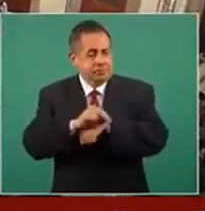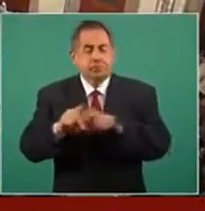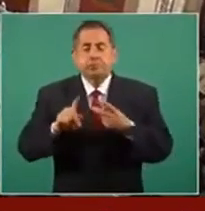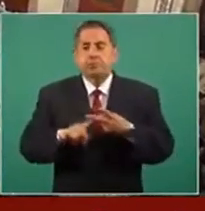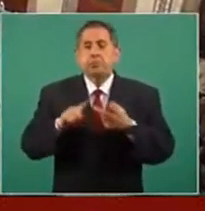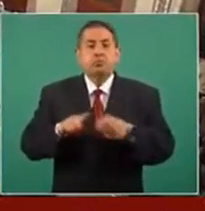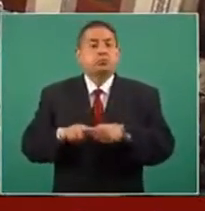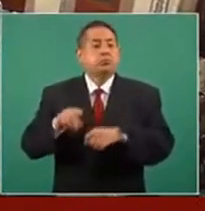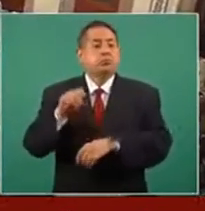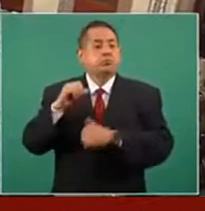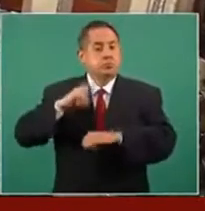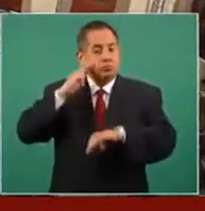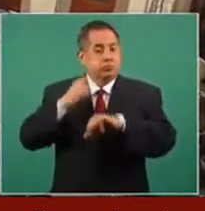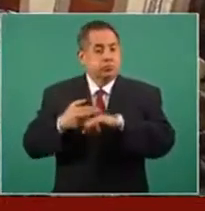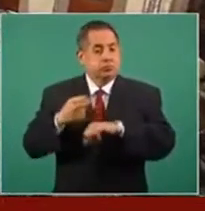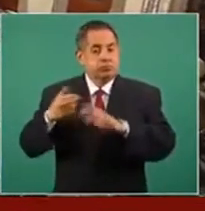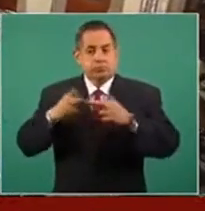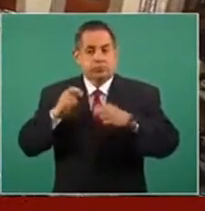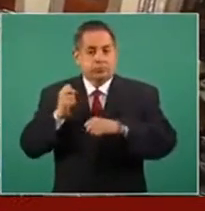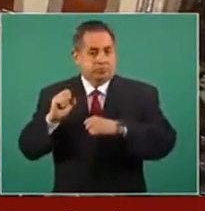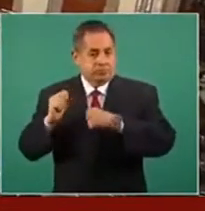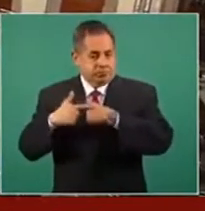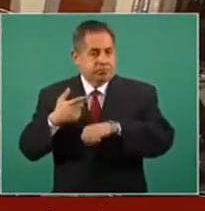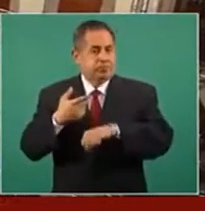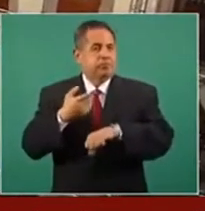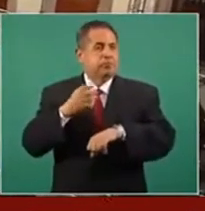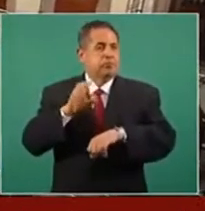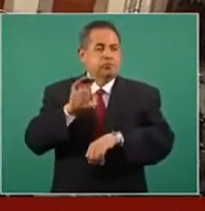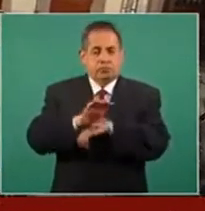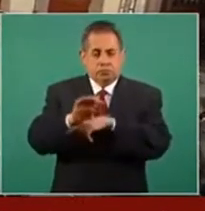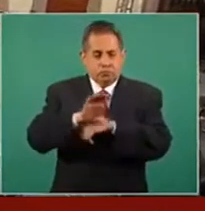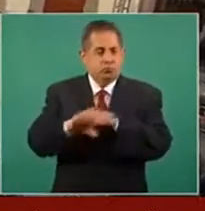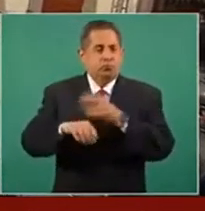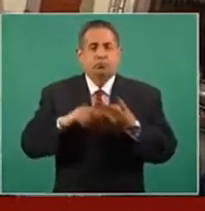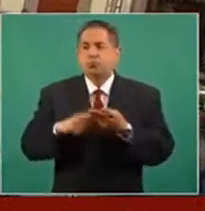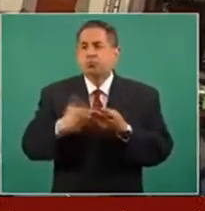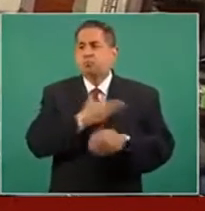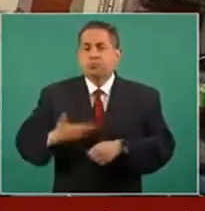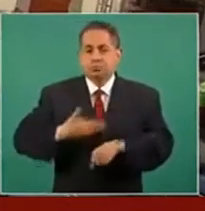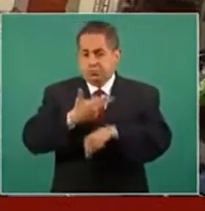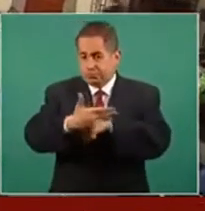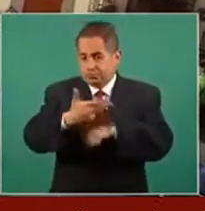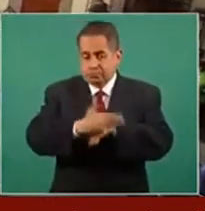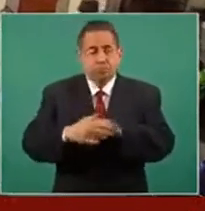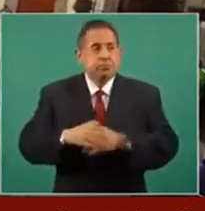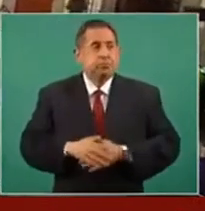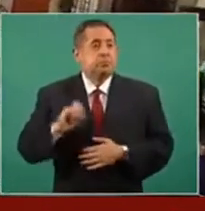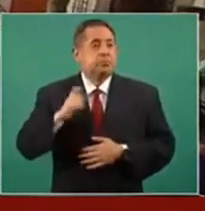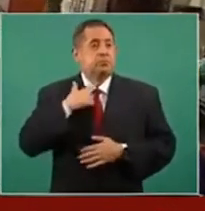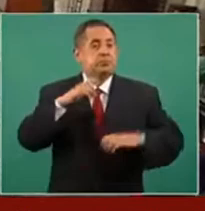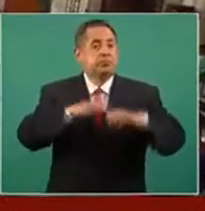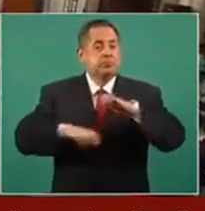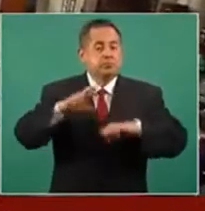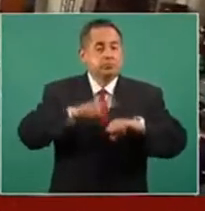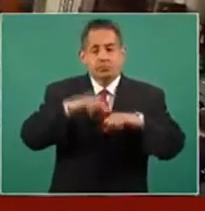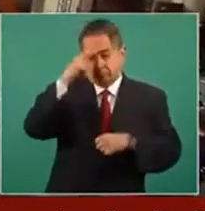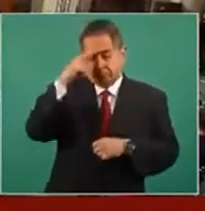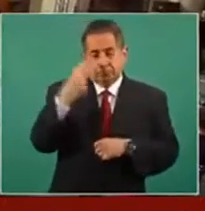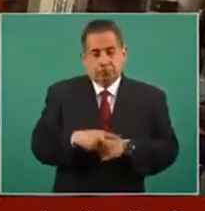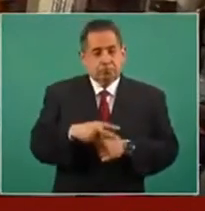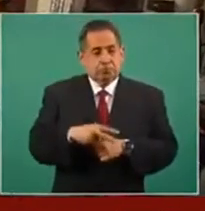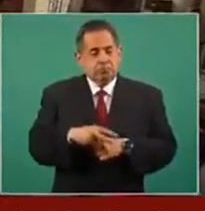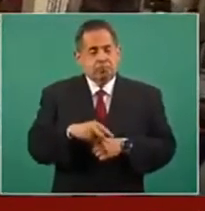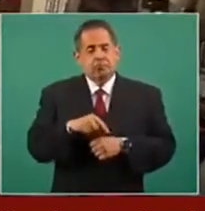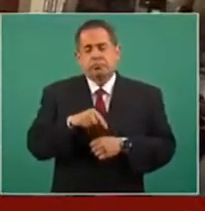Colombia, Claudia Blum, el presidente de Honduras, Juan Orlando Hernández, el ex embajador de México, de